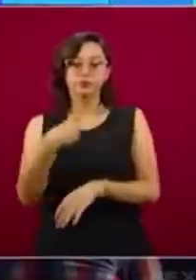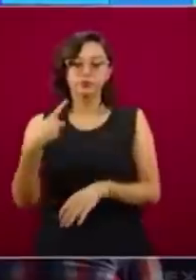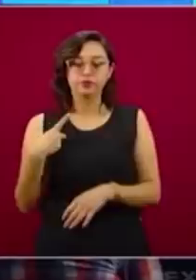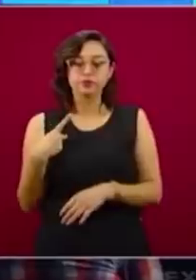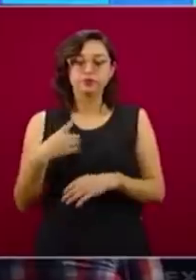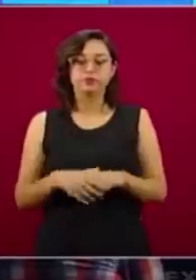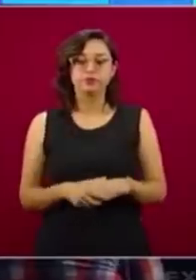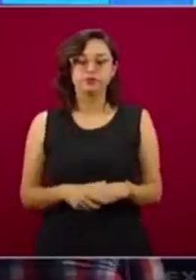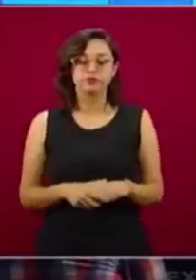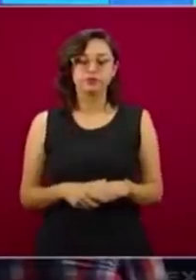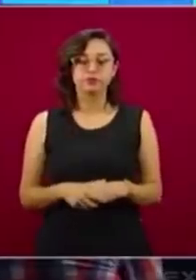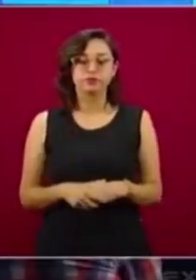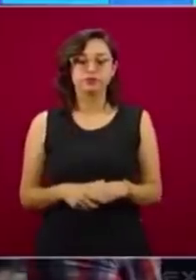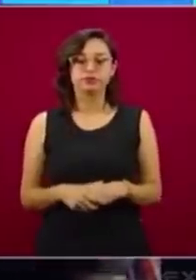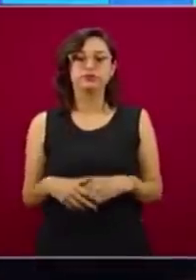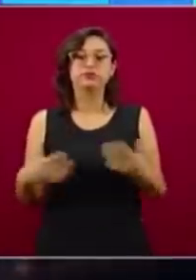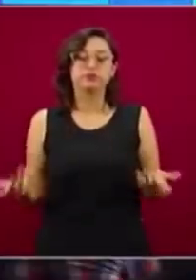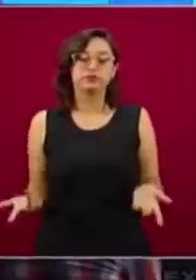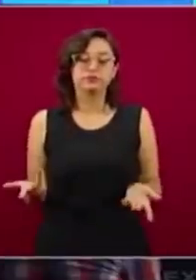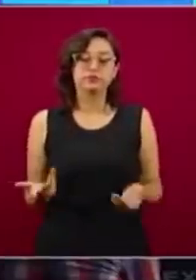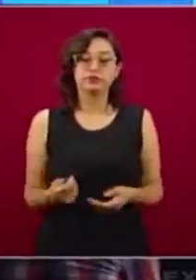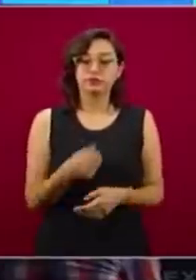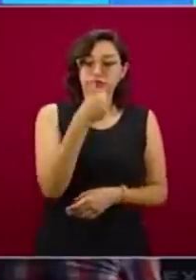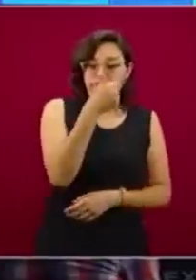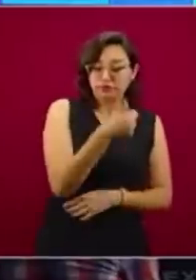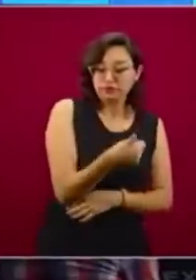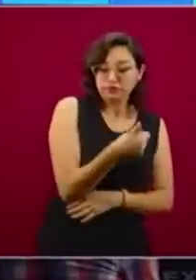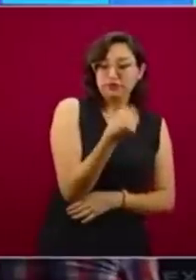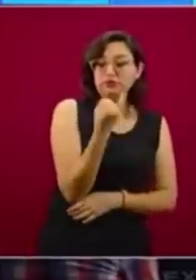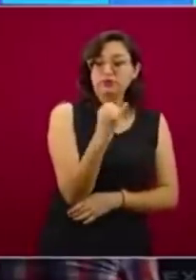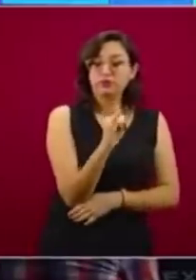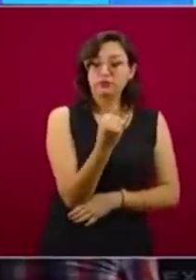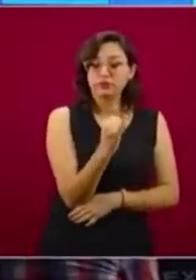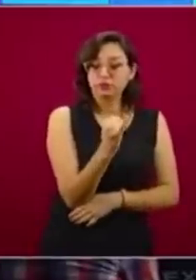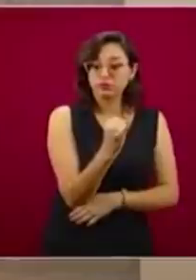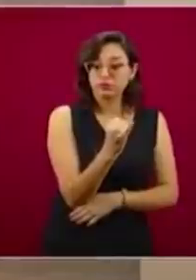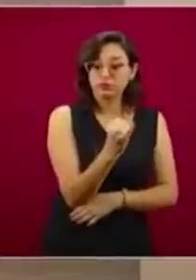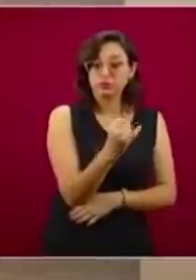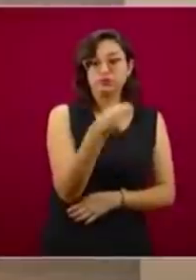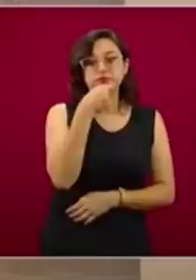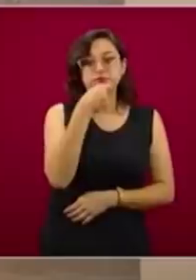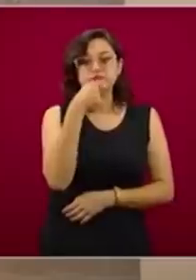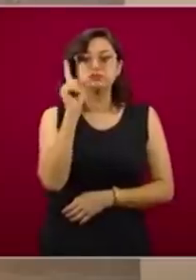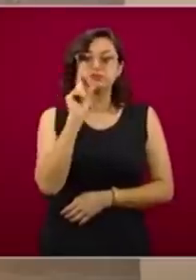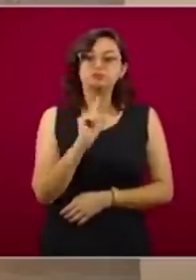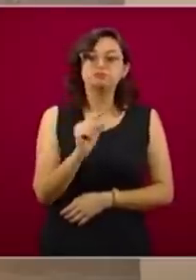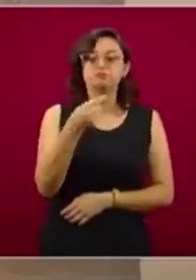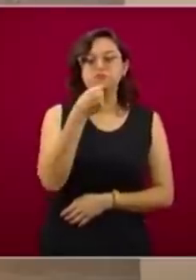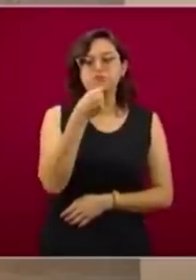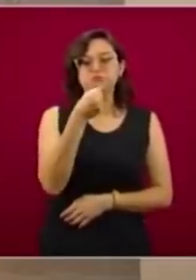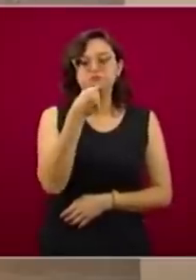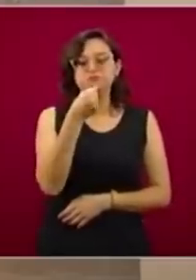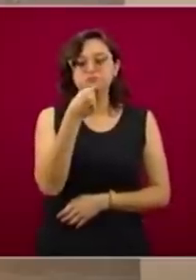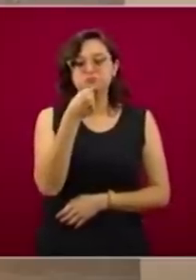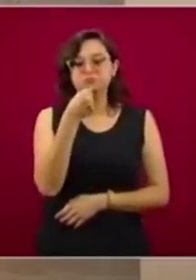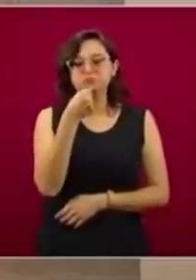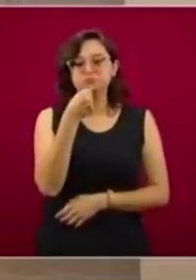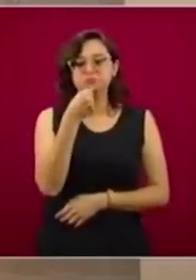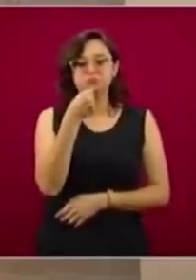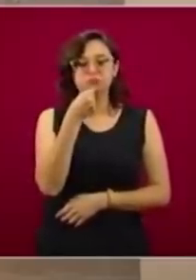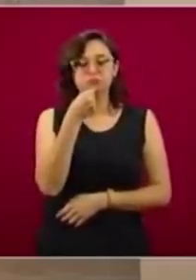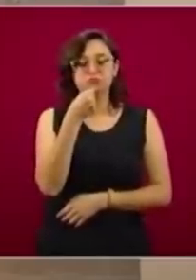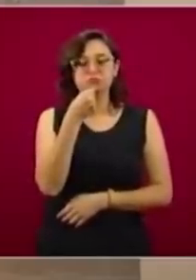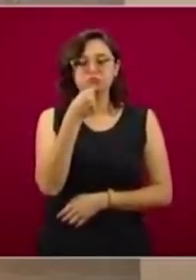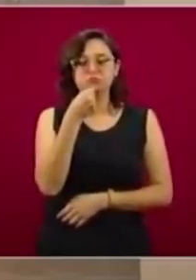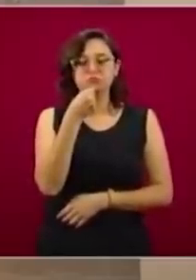partir del 6 de junio ya las niñas y los niños no tendrán